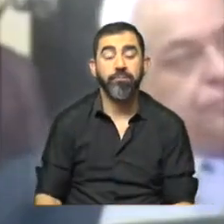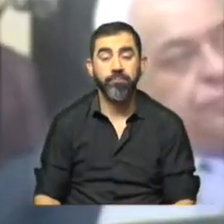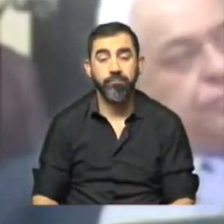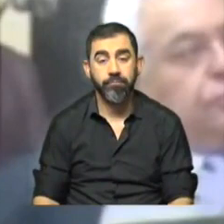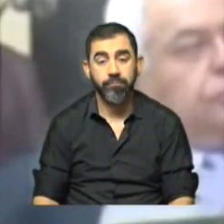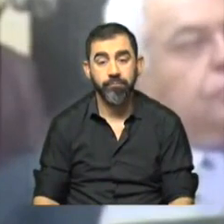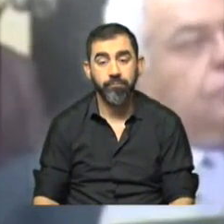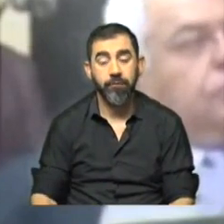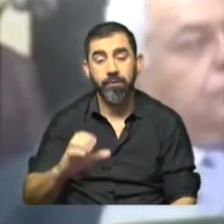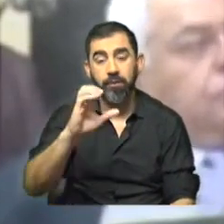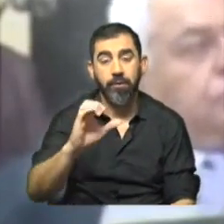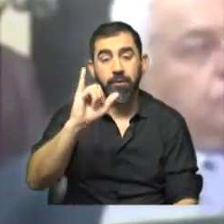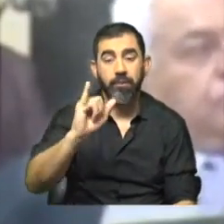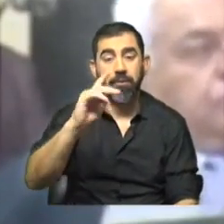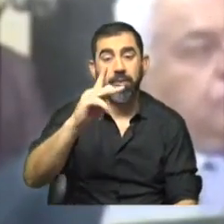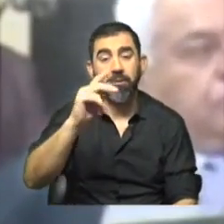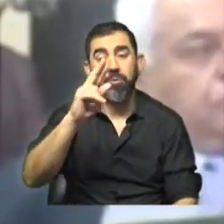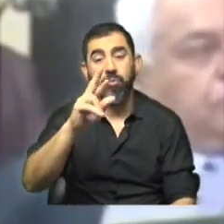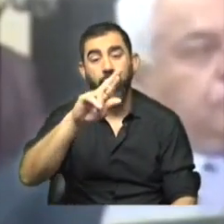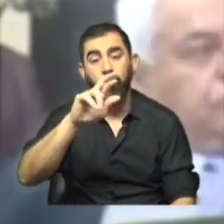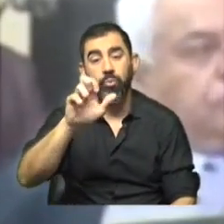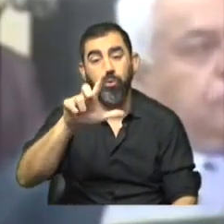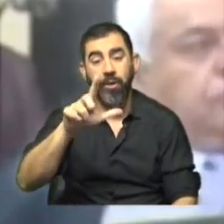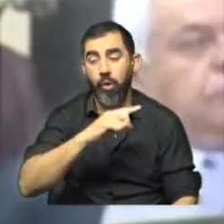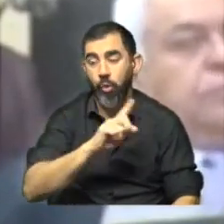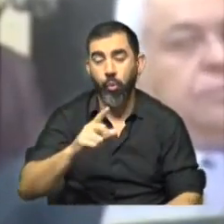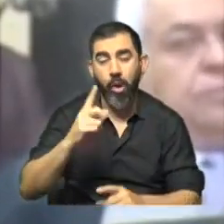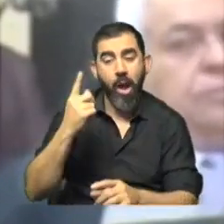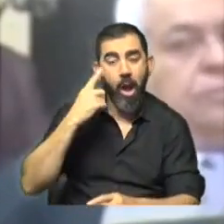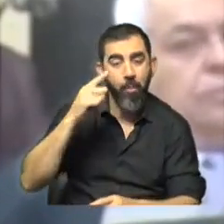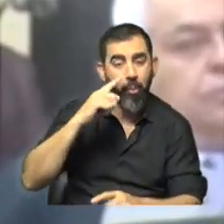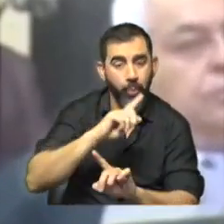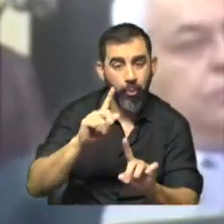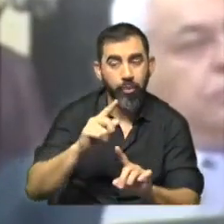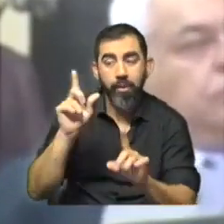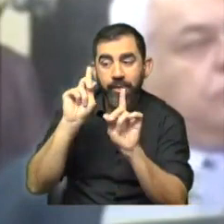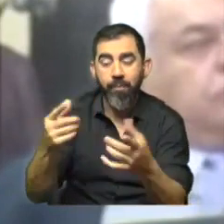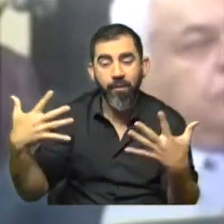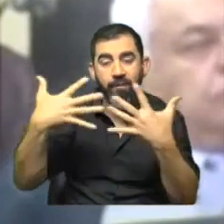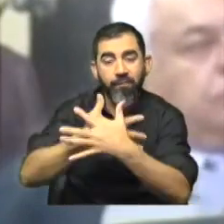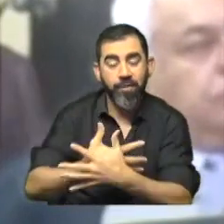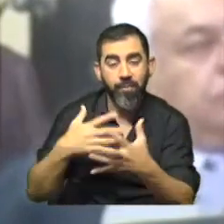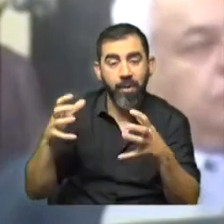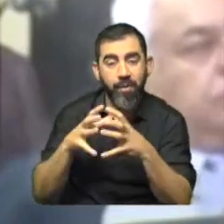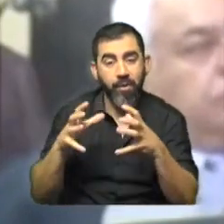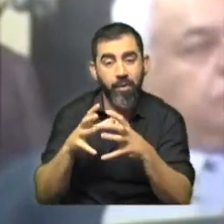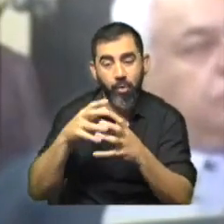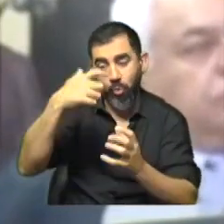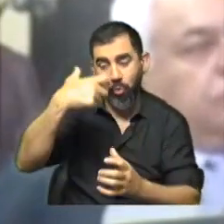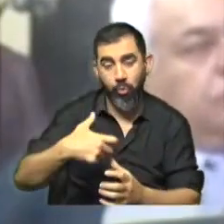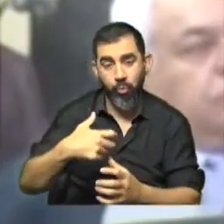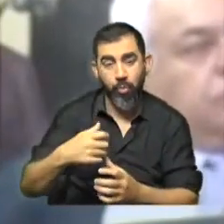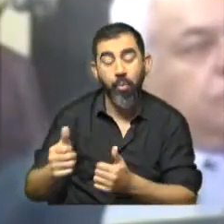Maya Sicurel no ha actuado con dolo y más bien fue víctima del grupo Odebrecht, quien fue